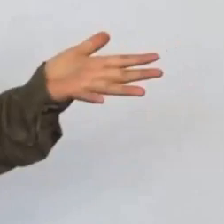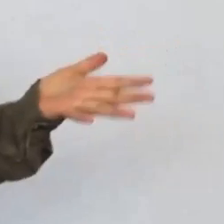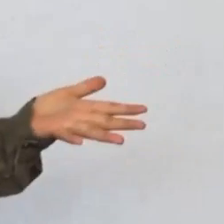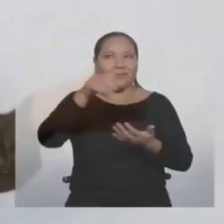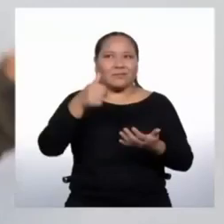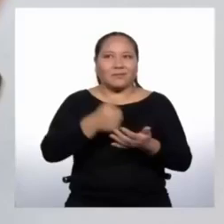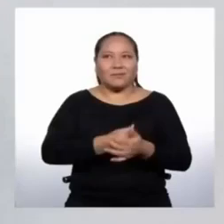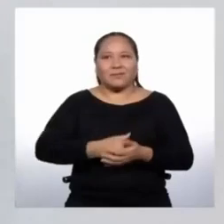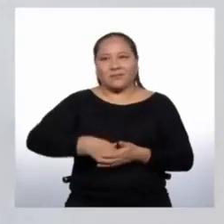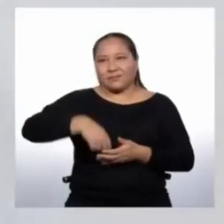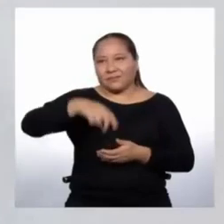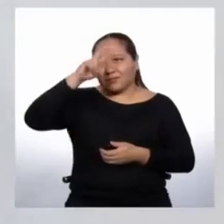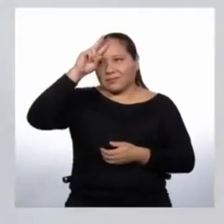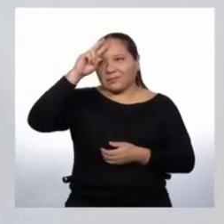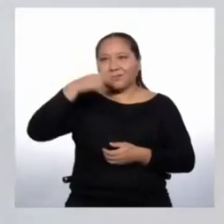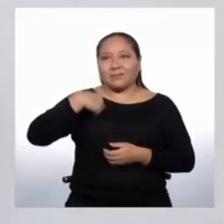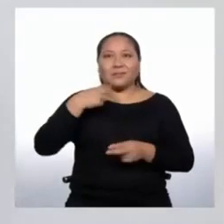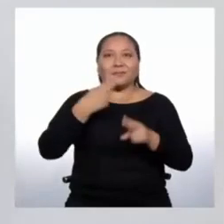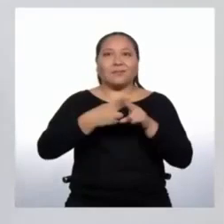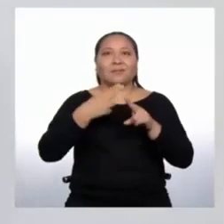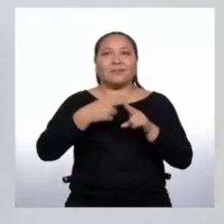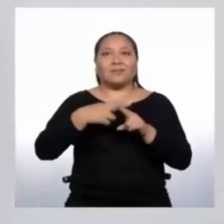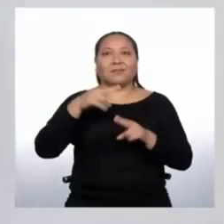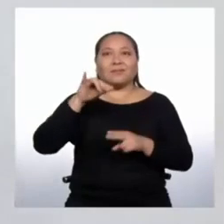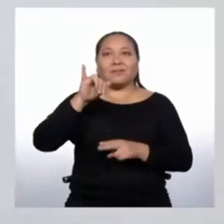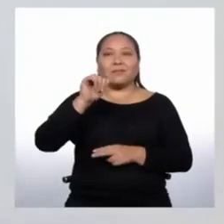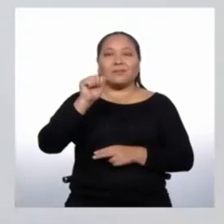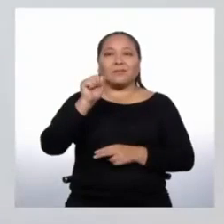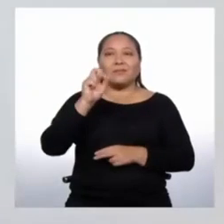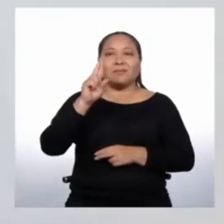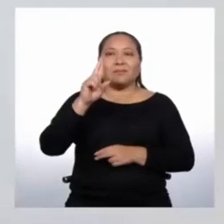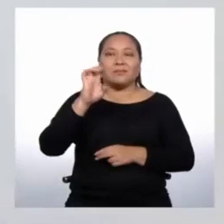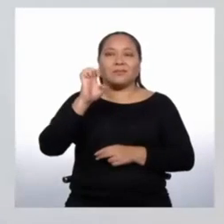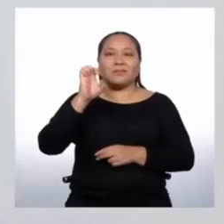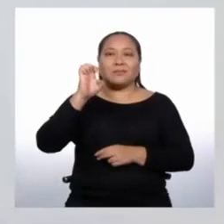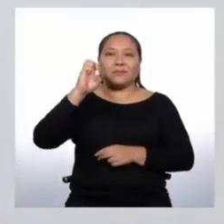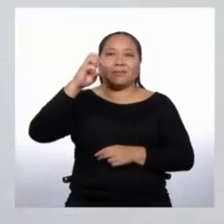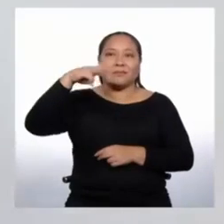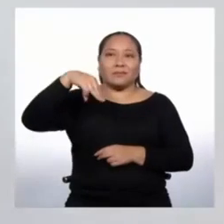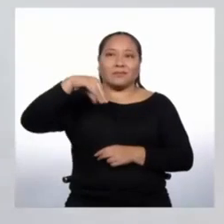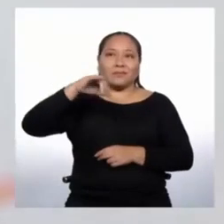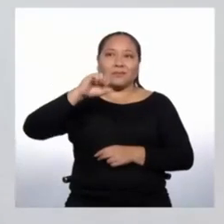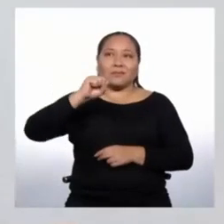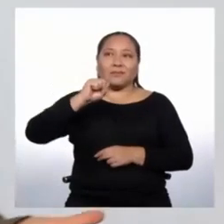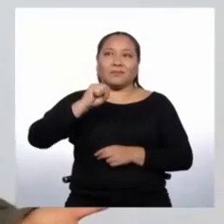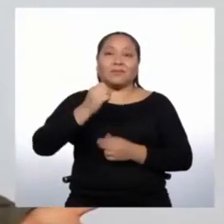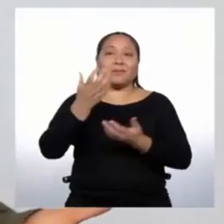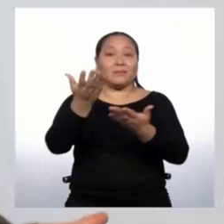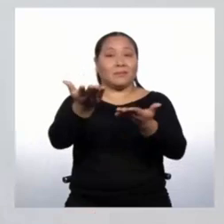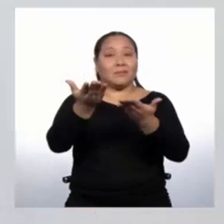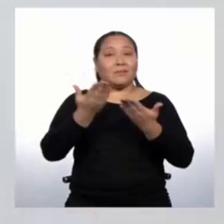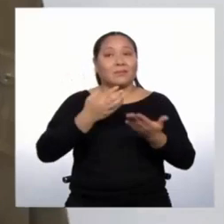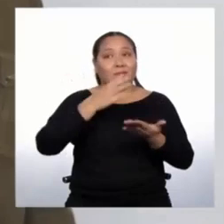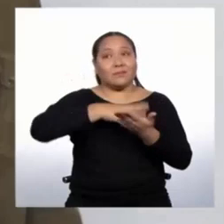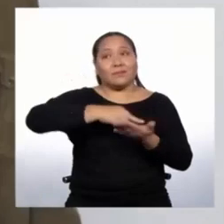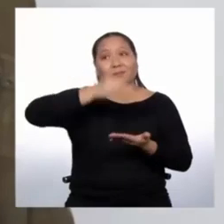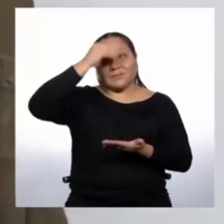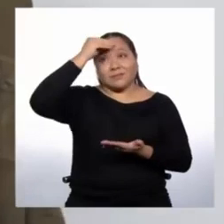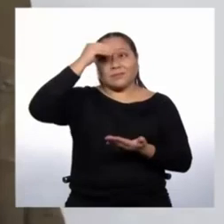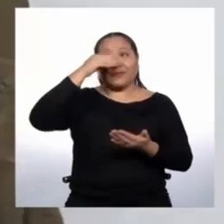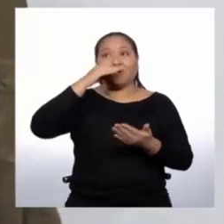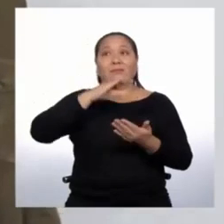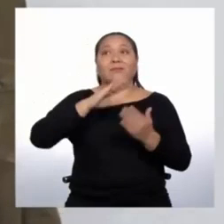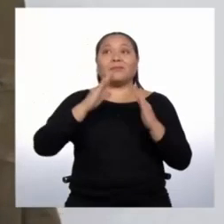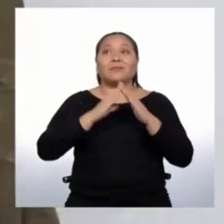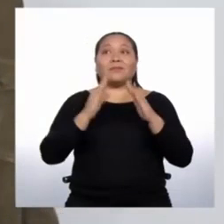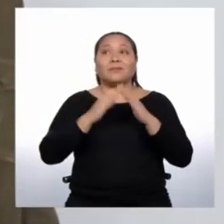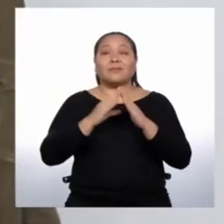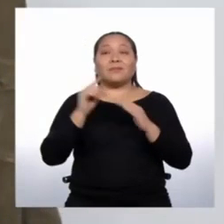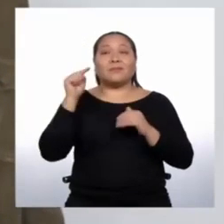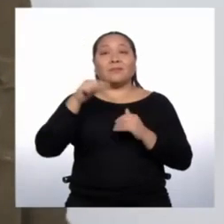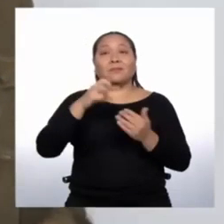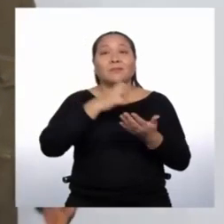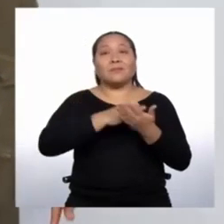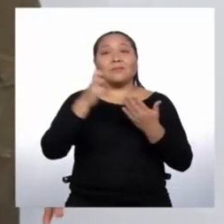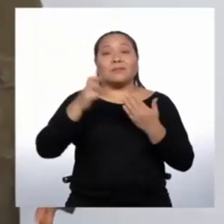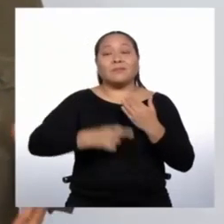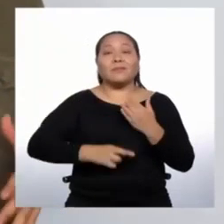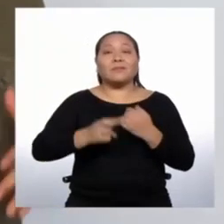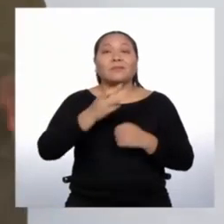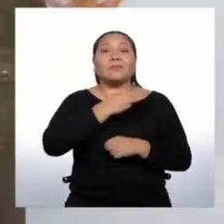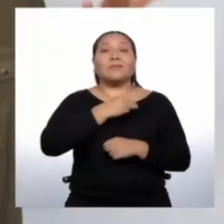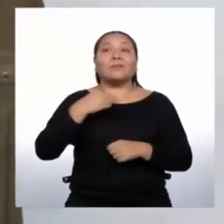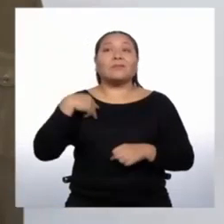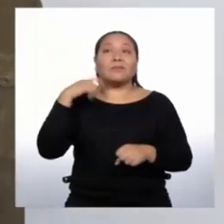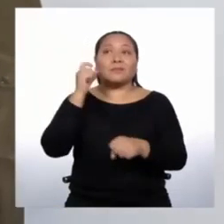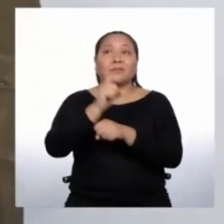Perú, soy Yaremis Rebaza y les doy la bienvenida a Aprendo en Casa, una iniciativa del Ministerio de